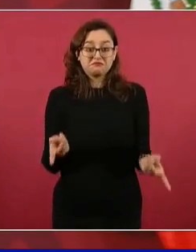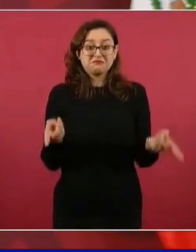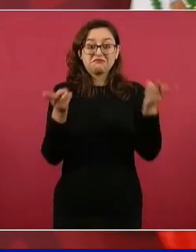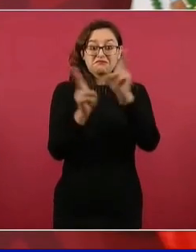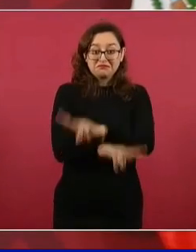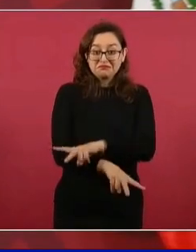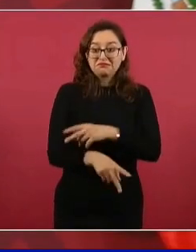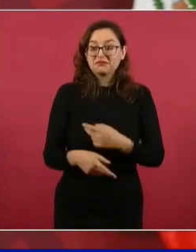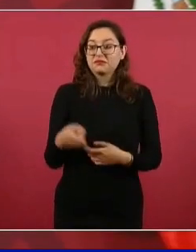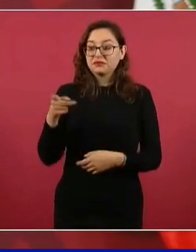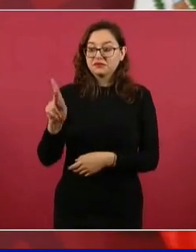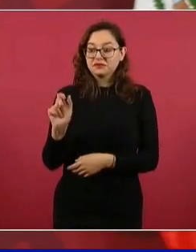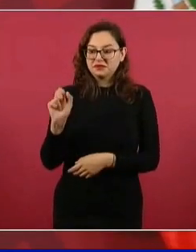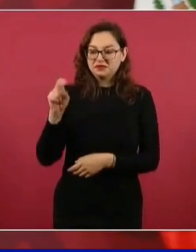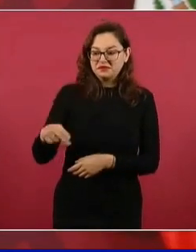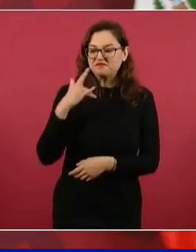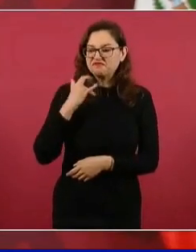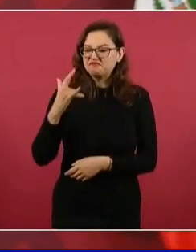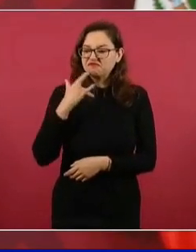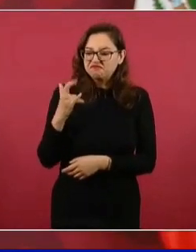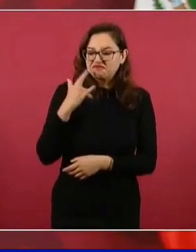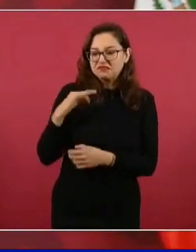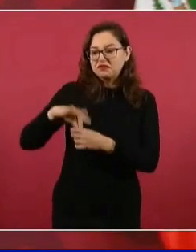los del PRI.